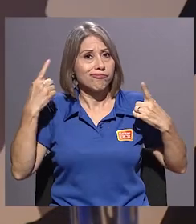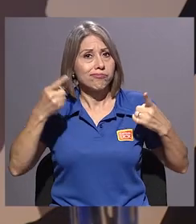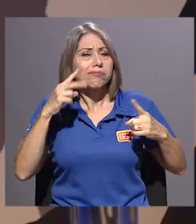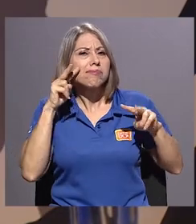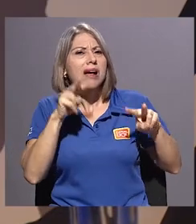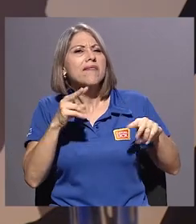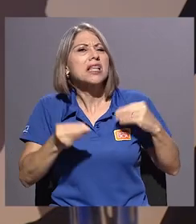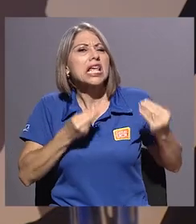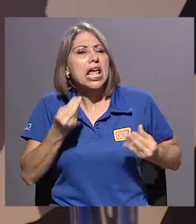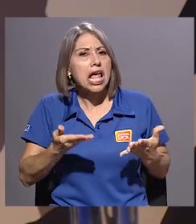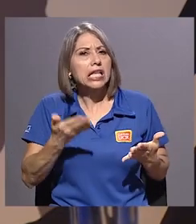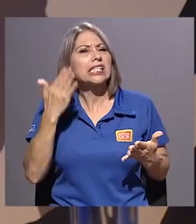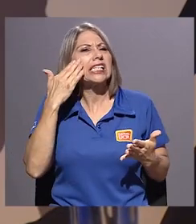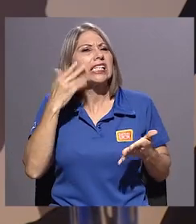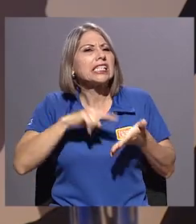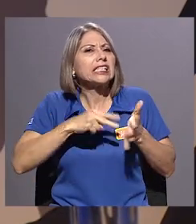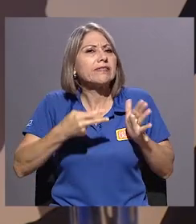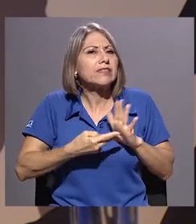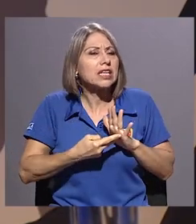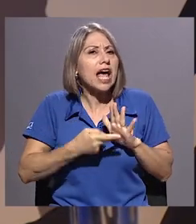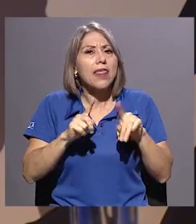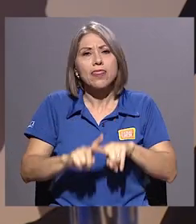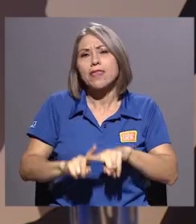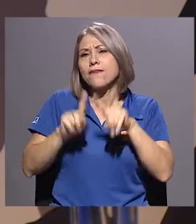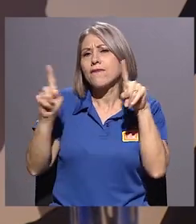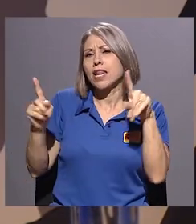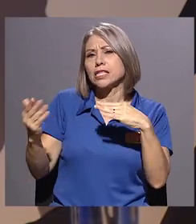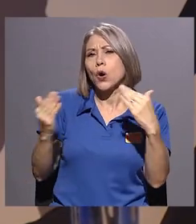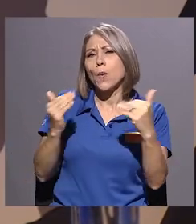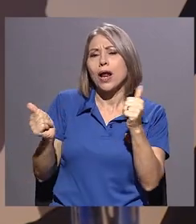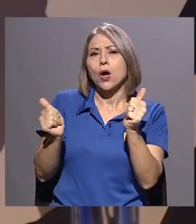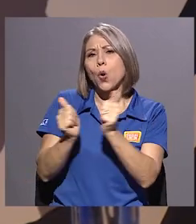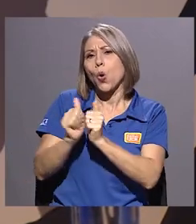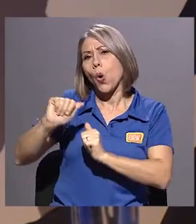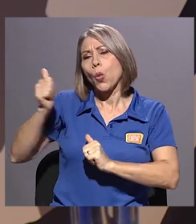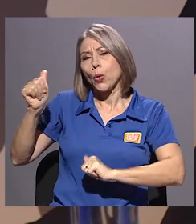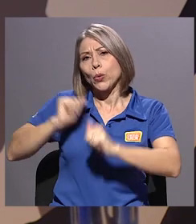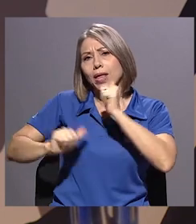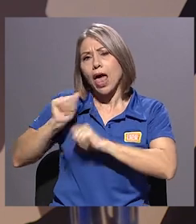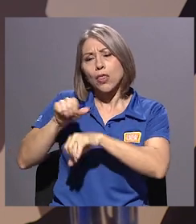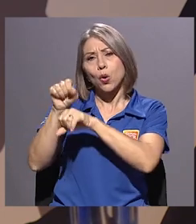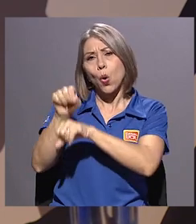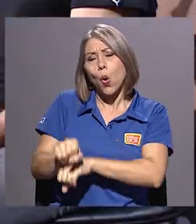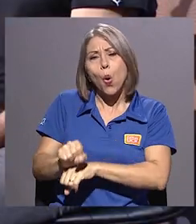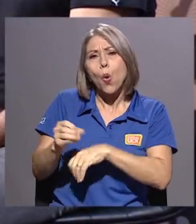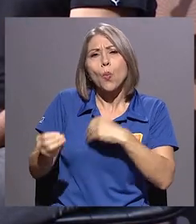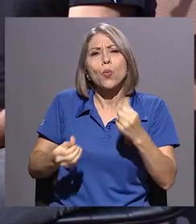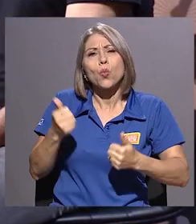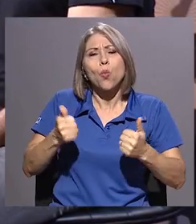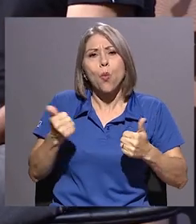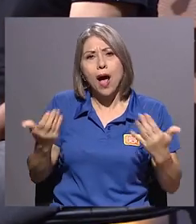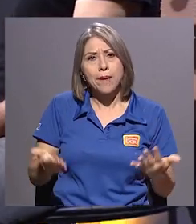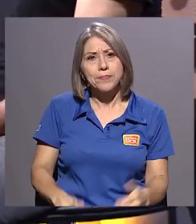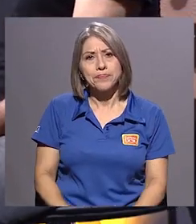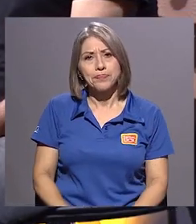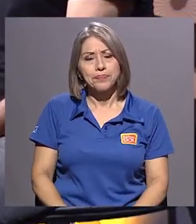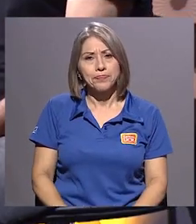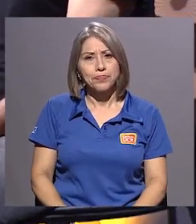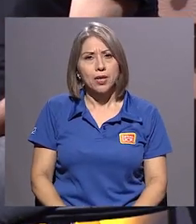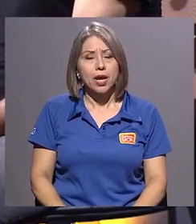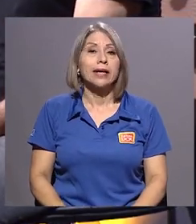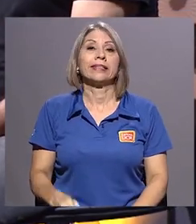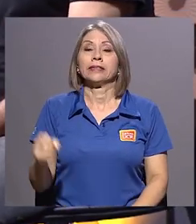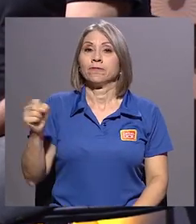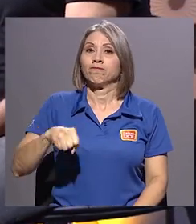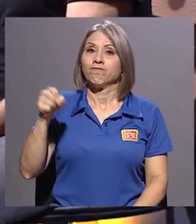consiste, en qué se diferencia, digamos, del teatro más clásico o más convencional o de lo que estamos acostumbrados a ver. Bueno, sin